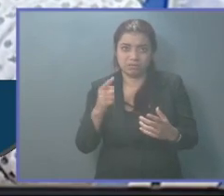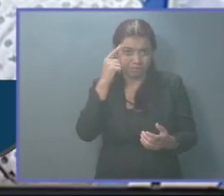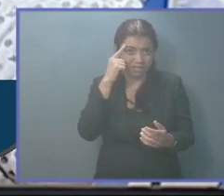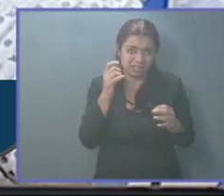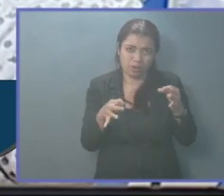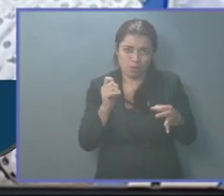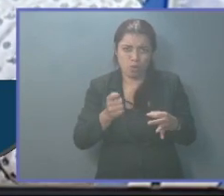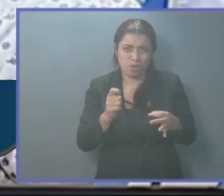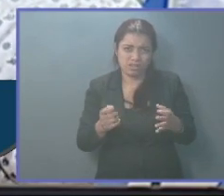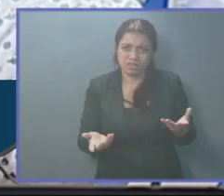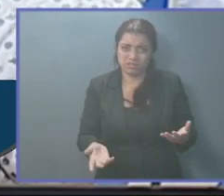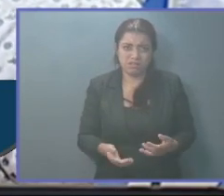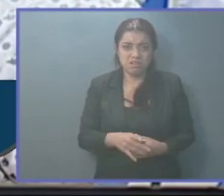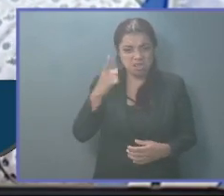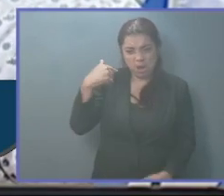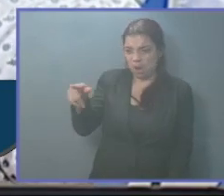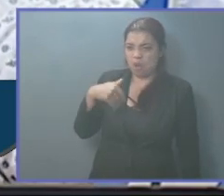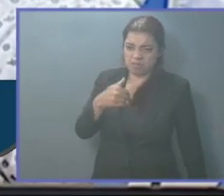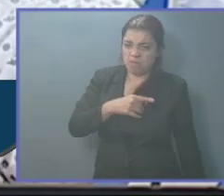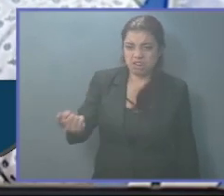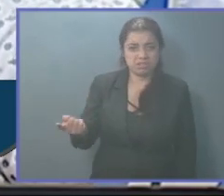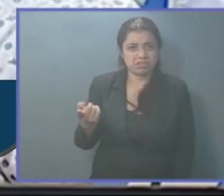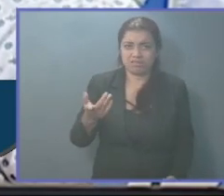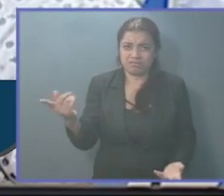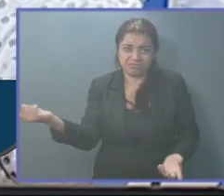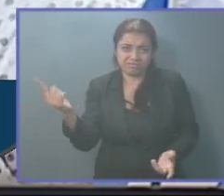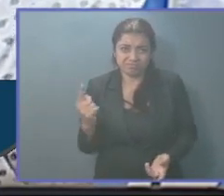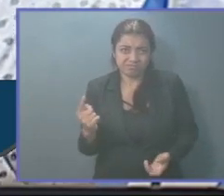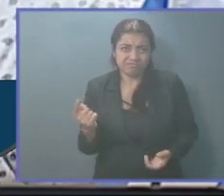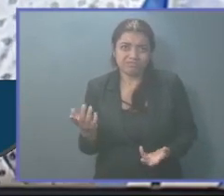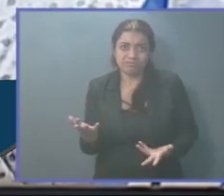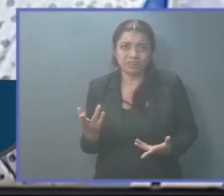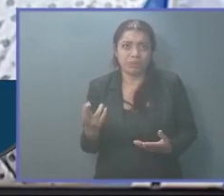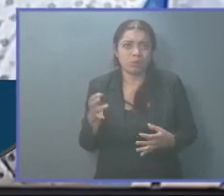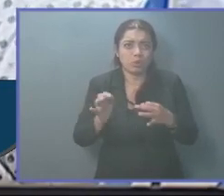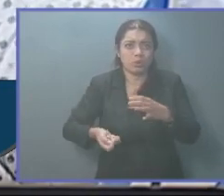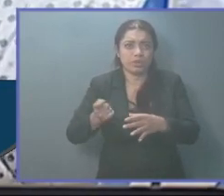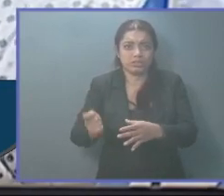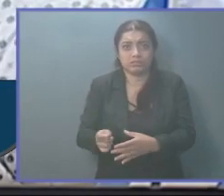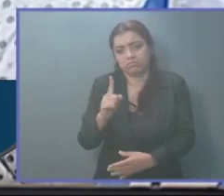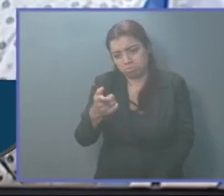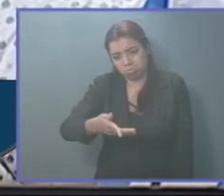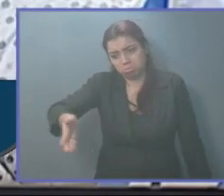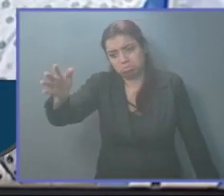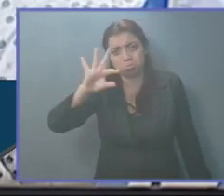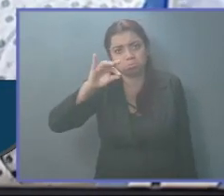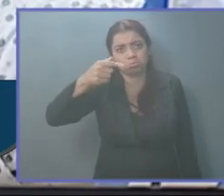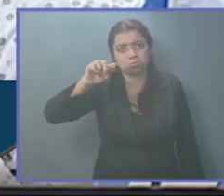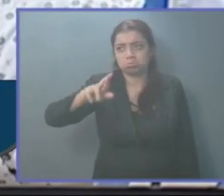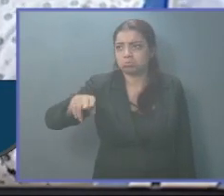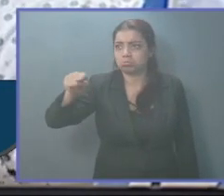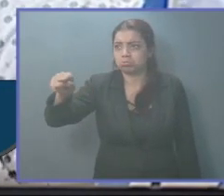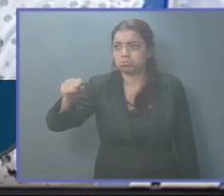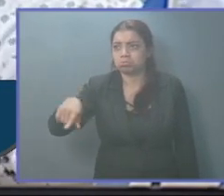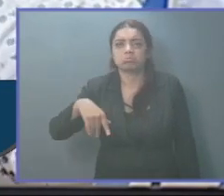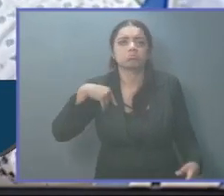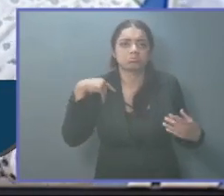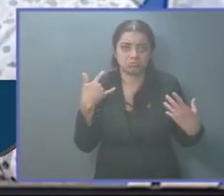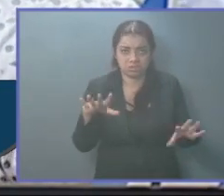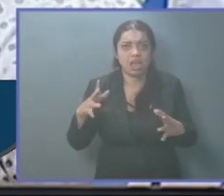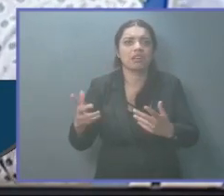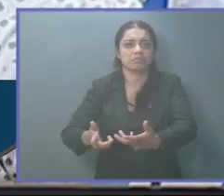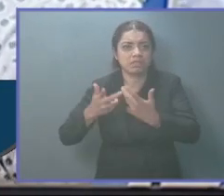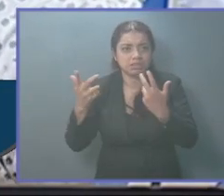señor Ministro no está respondiendo aquí por un antejuicio. Y les aclaro que el Fiscal General de la República ya hizo una